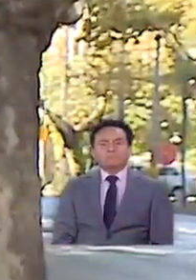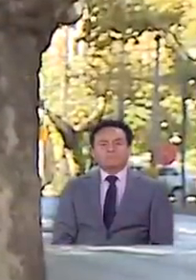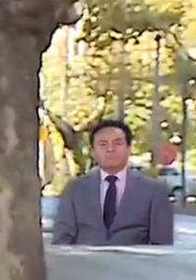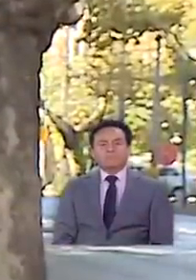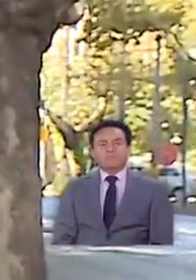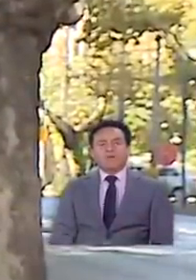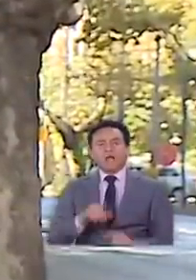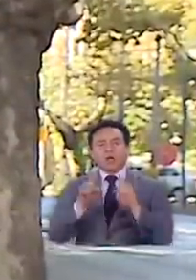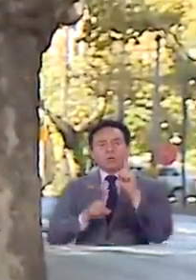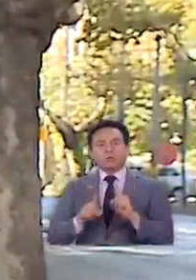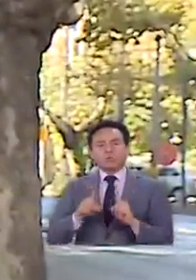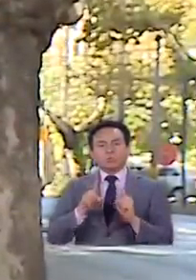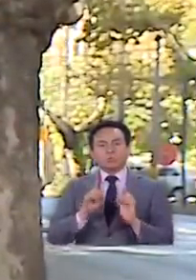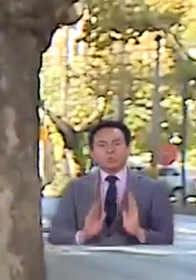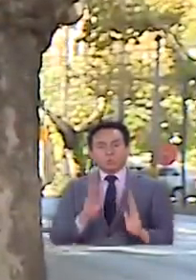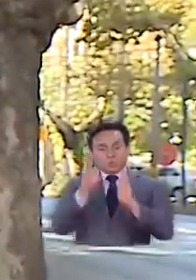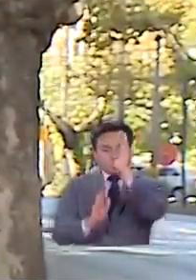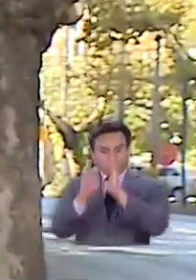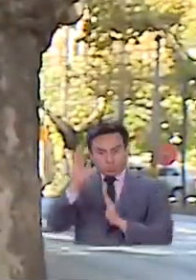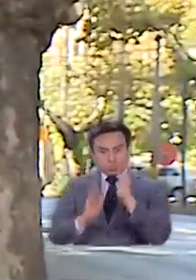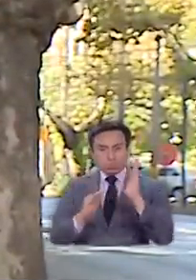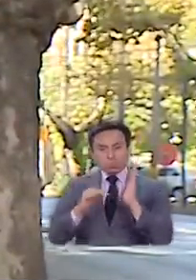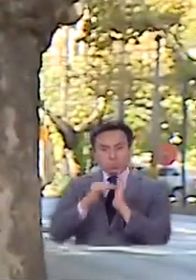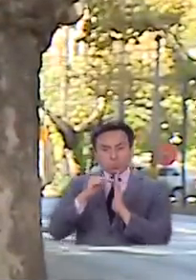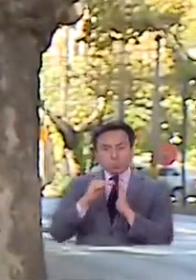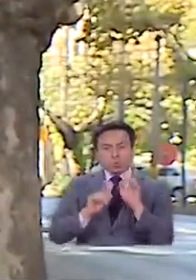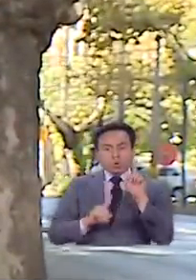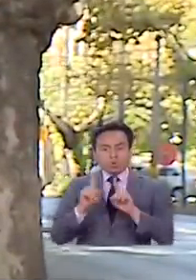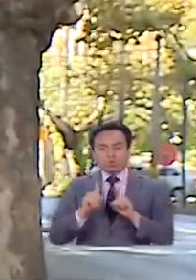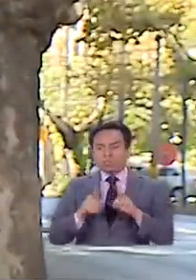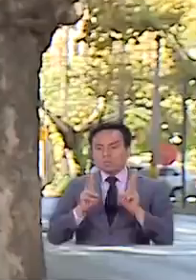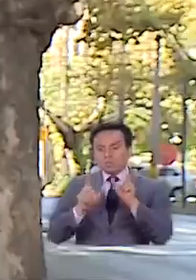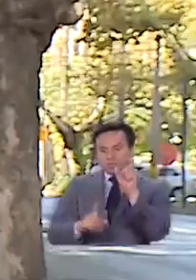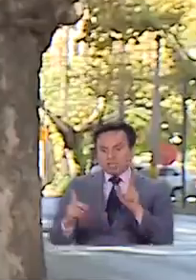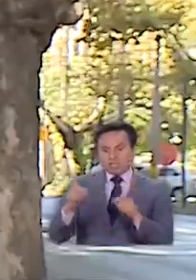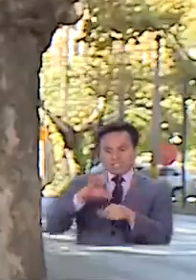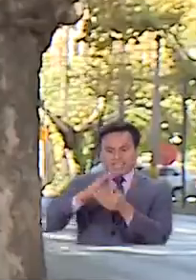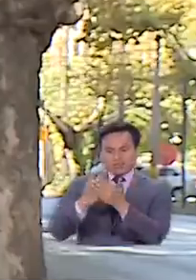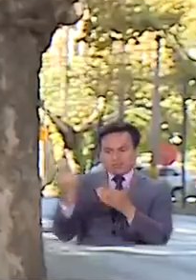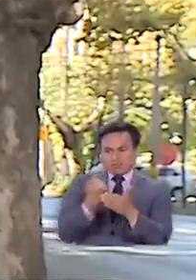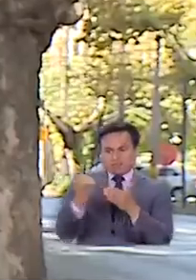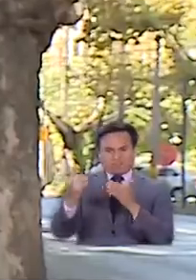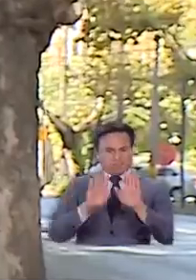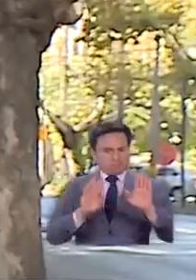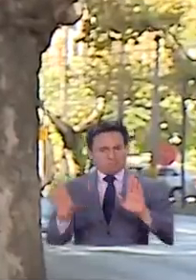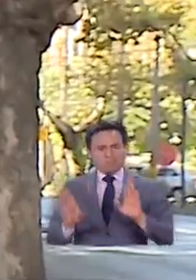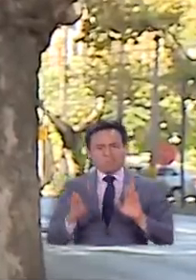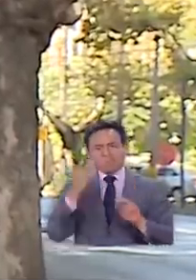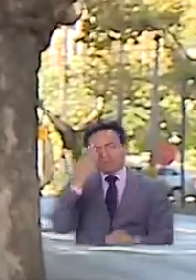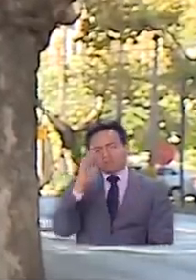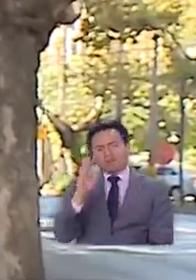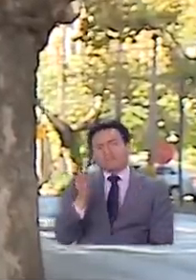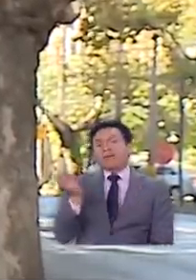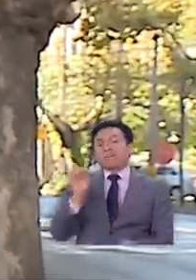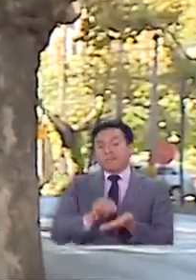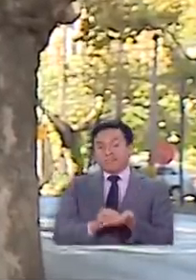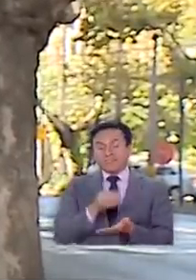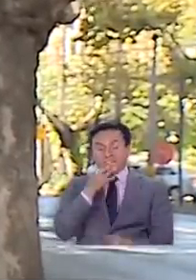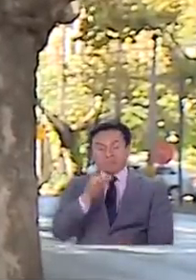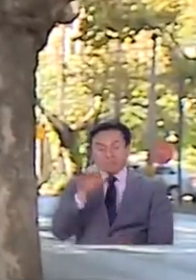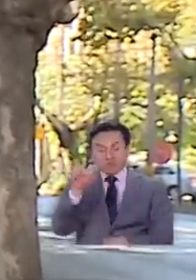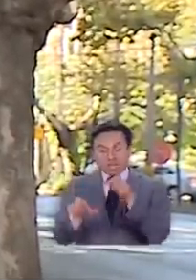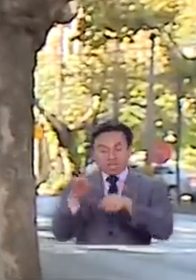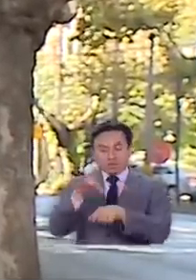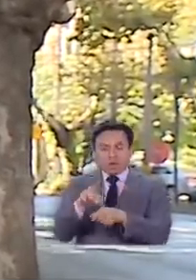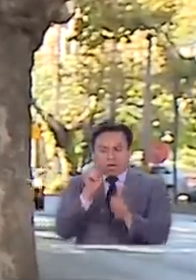En algunos condominios están prohibiendo el libre desplazamiento del personal de salud mala excusa digamos de que el personal de salud